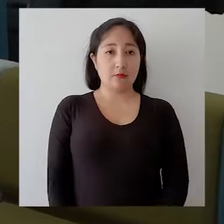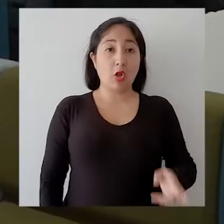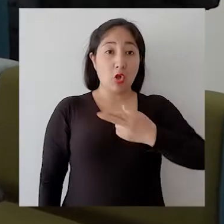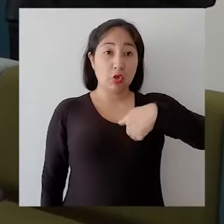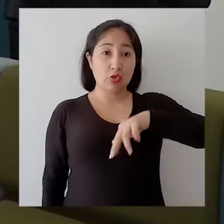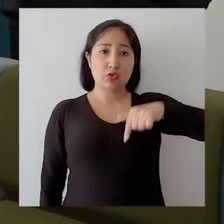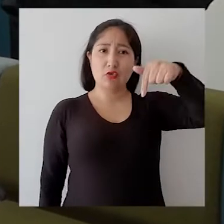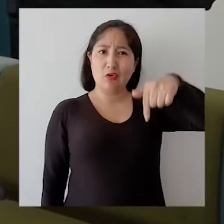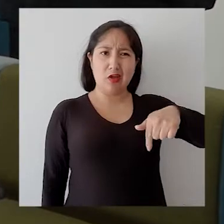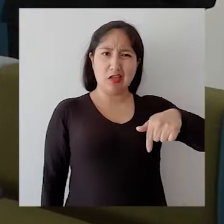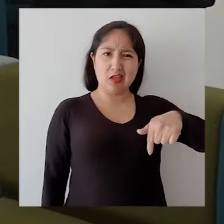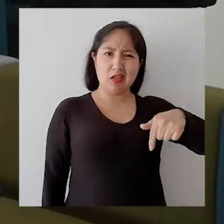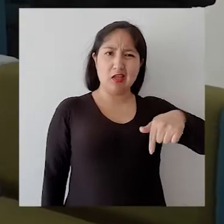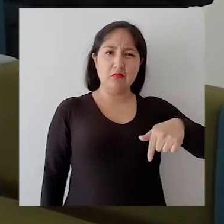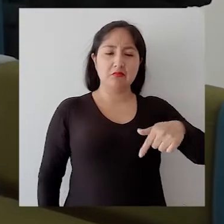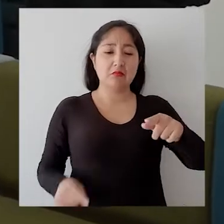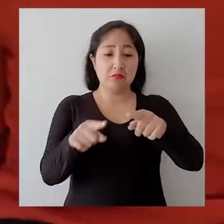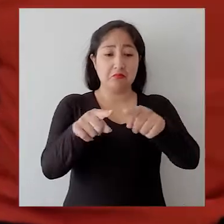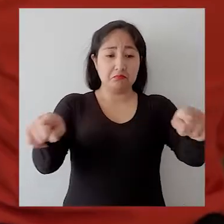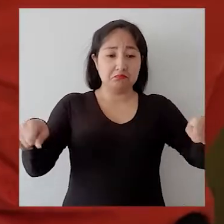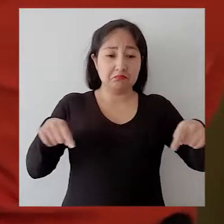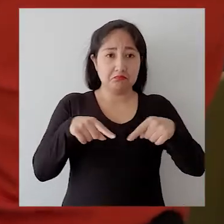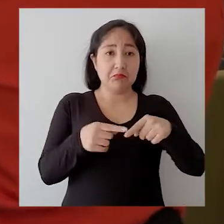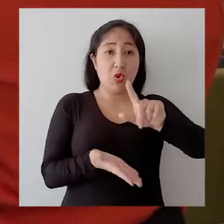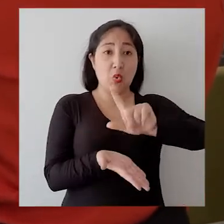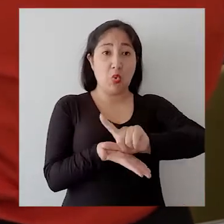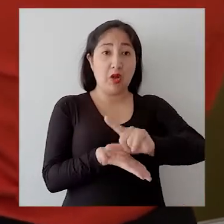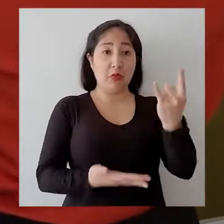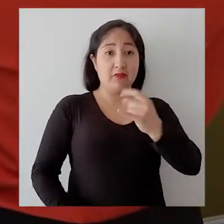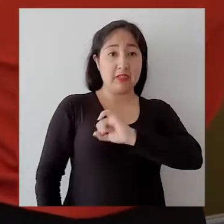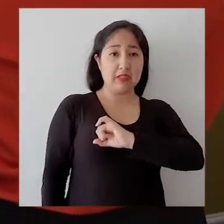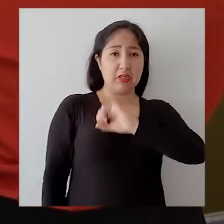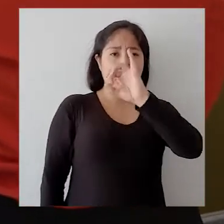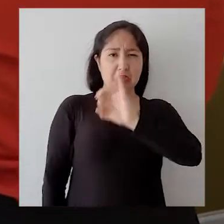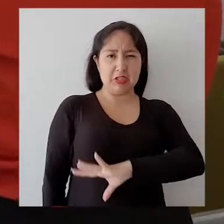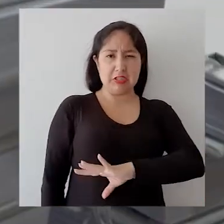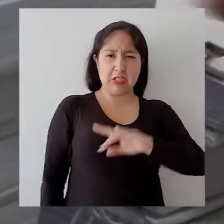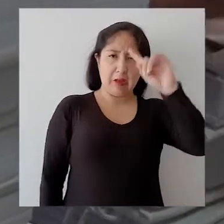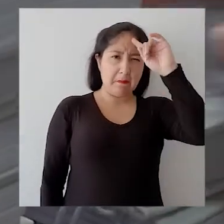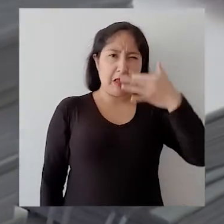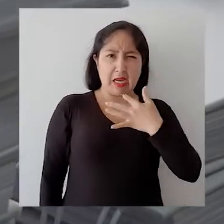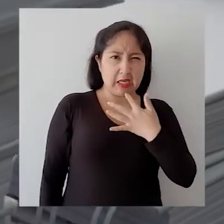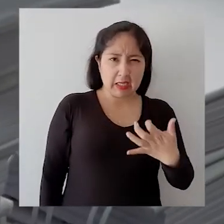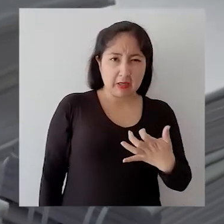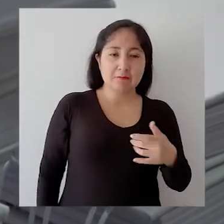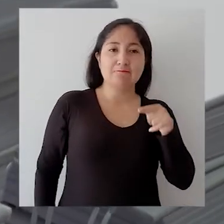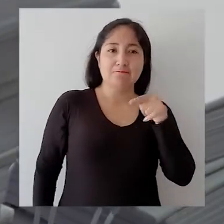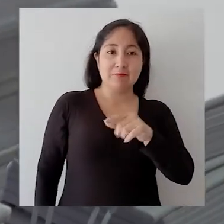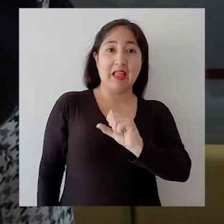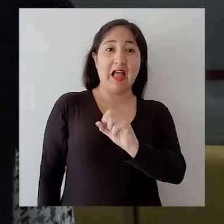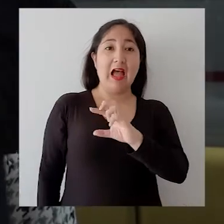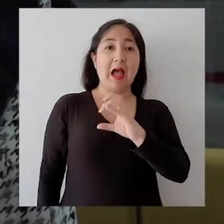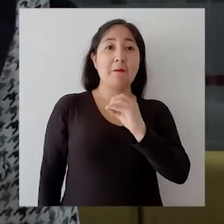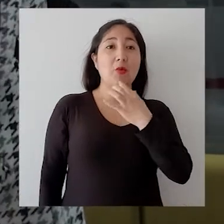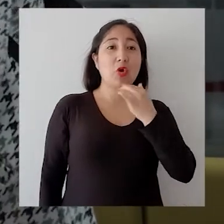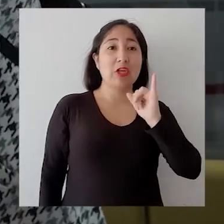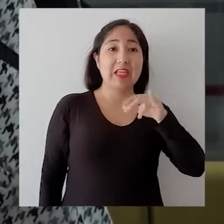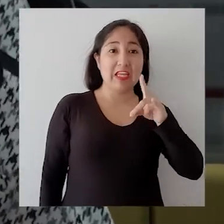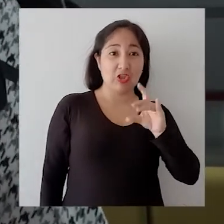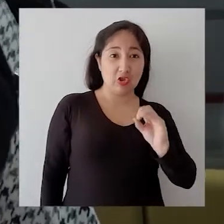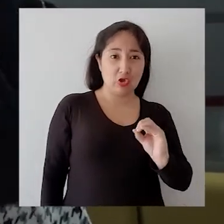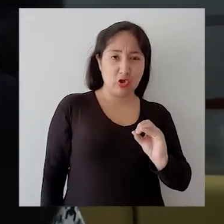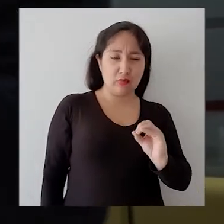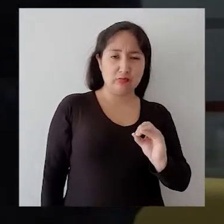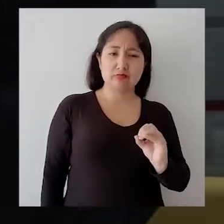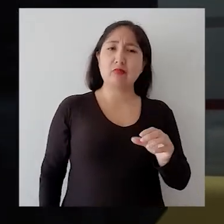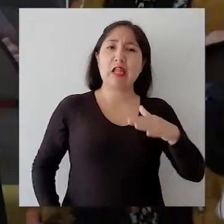Estamos acá en una de las sedes de la Universidad de Santiago de Chile, particularmente la sede de Apoquindo, donde